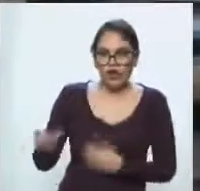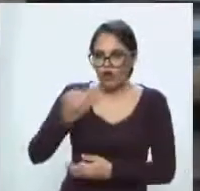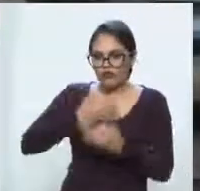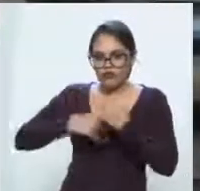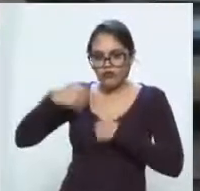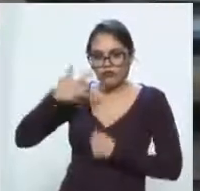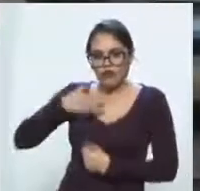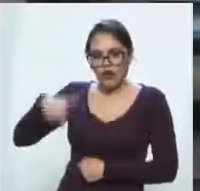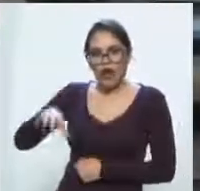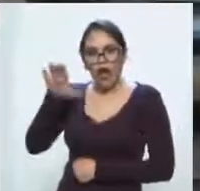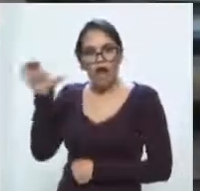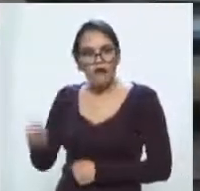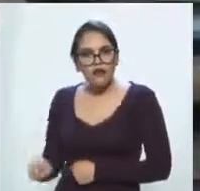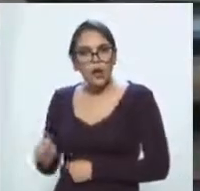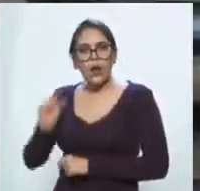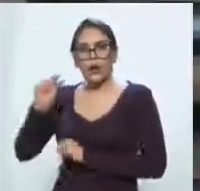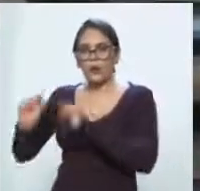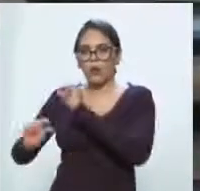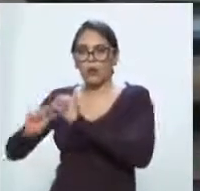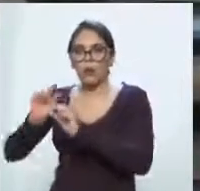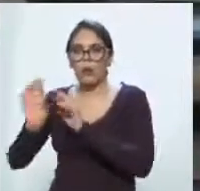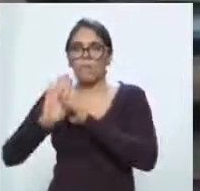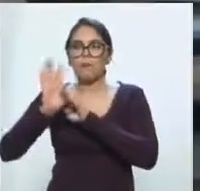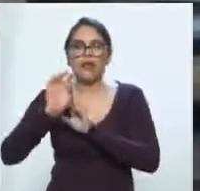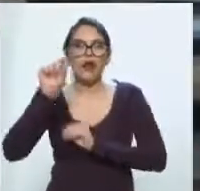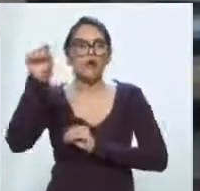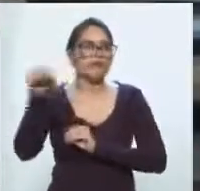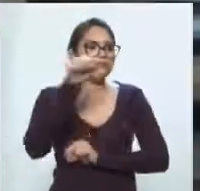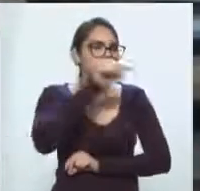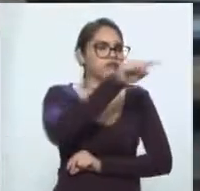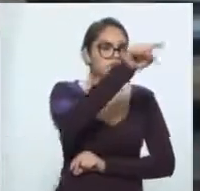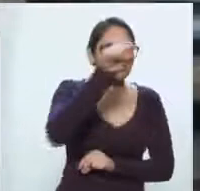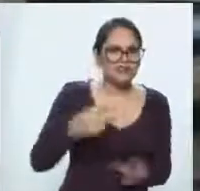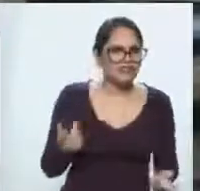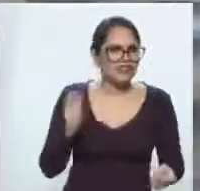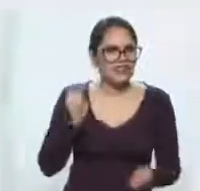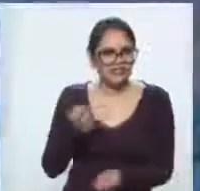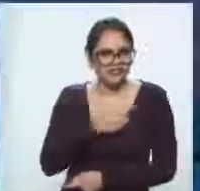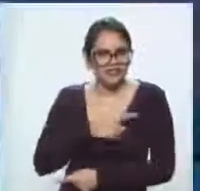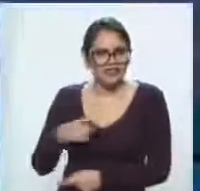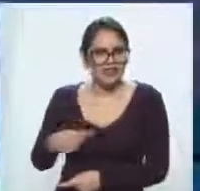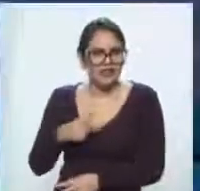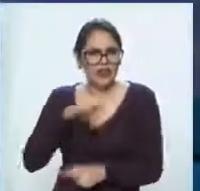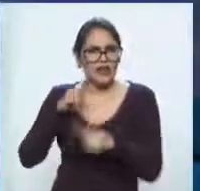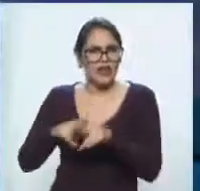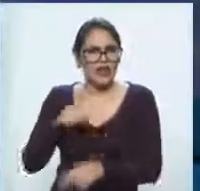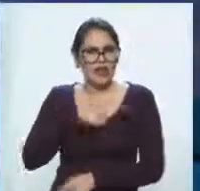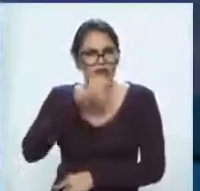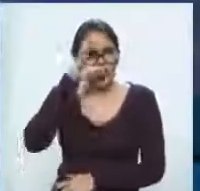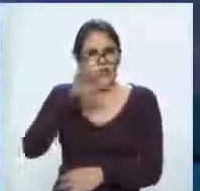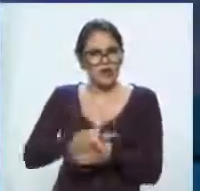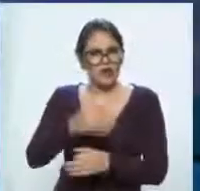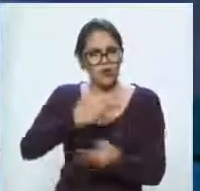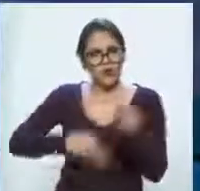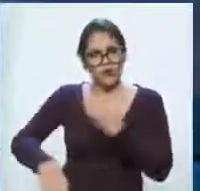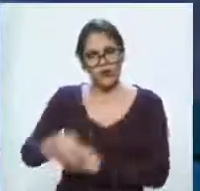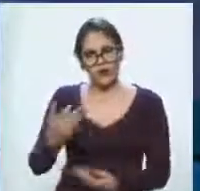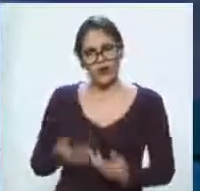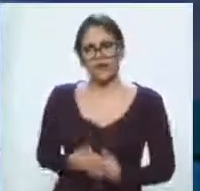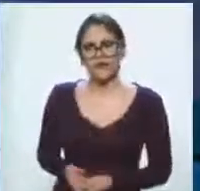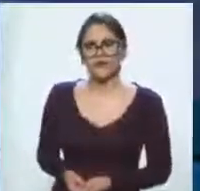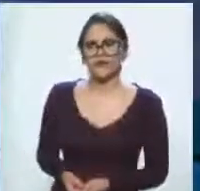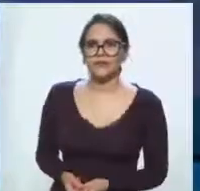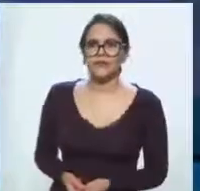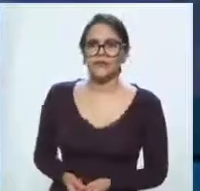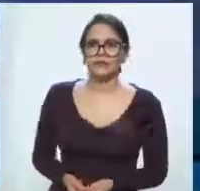alguna manera la migración es un fenómeno civilizatorio. Víctor, muchísimas gracias. Muy completo el